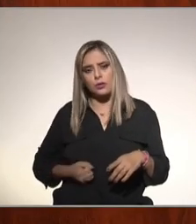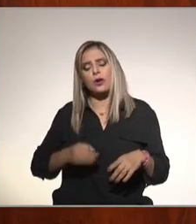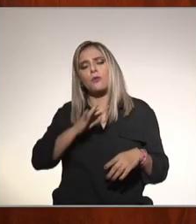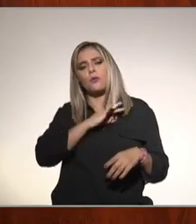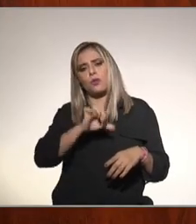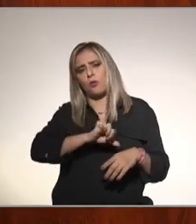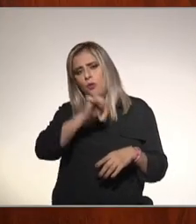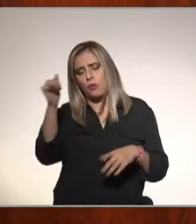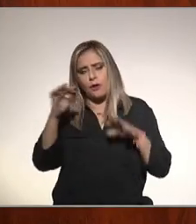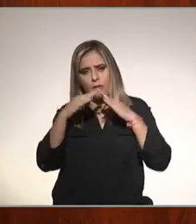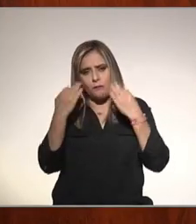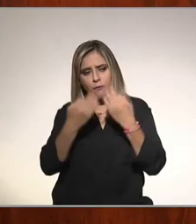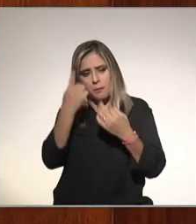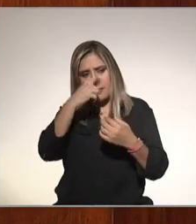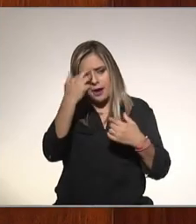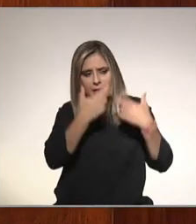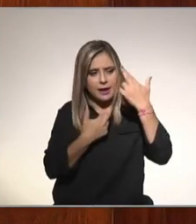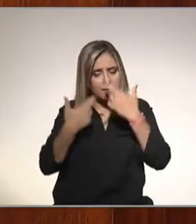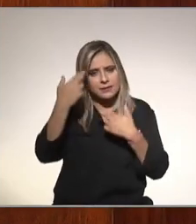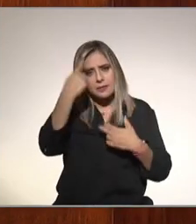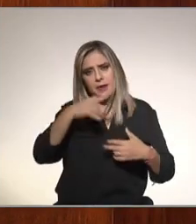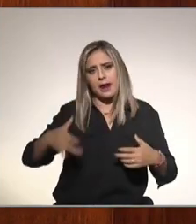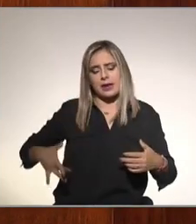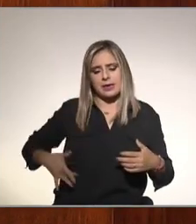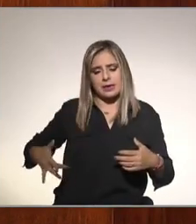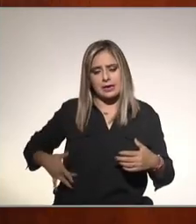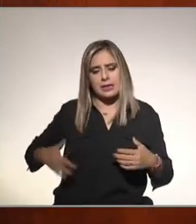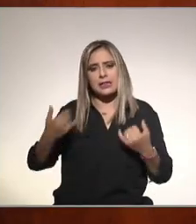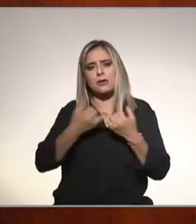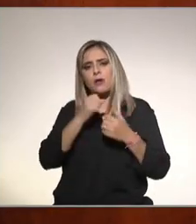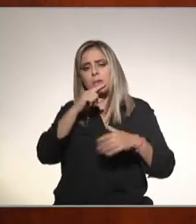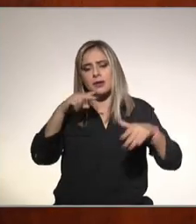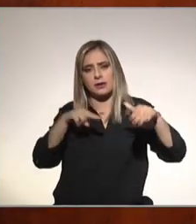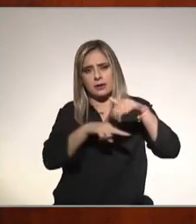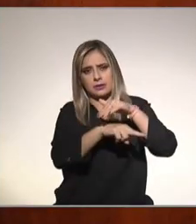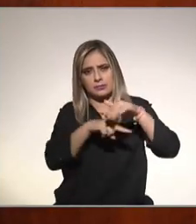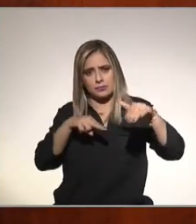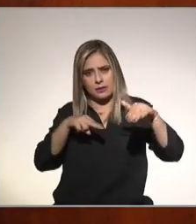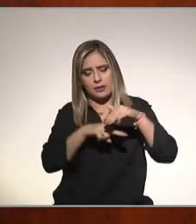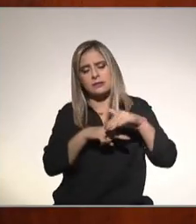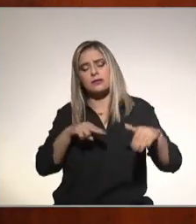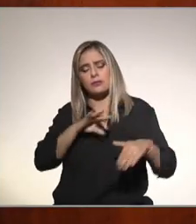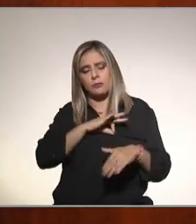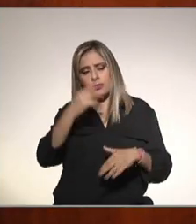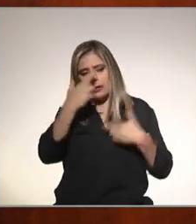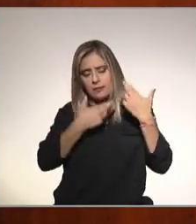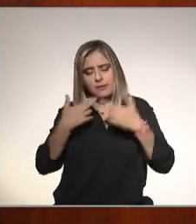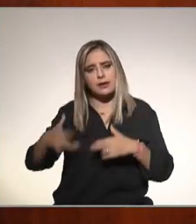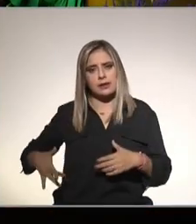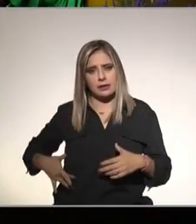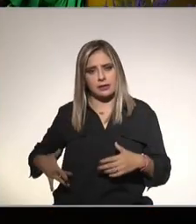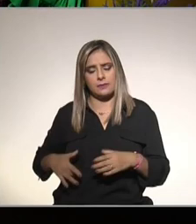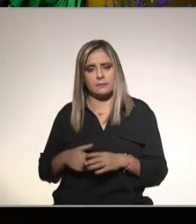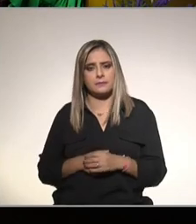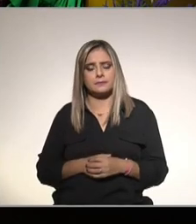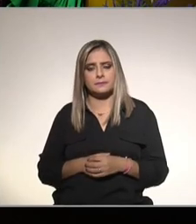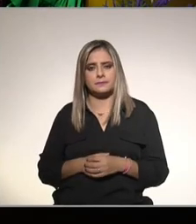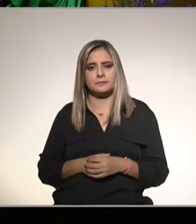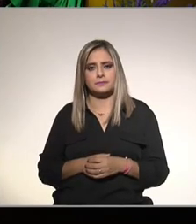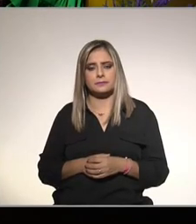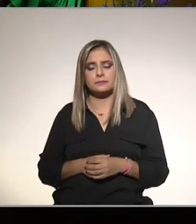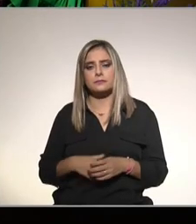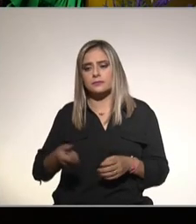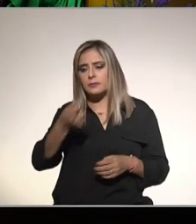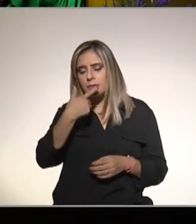otra forma de hacerse elastografía incluso por resonancia magnética es otra forma de hacer elastografía ok ¿los